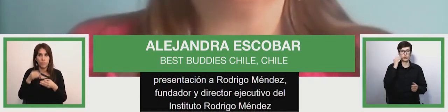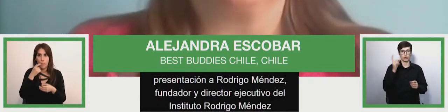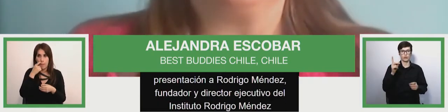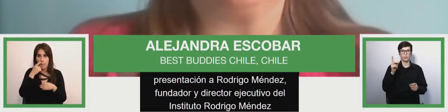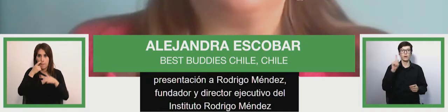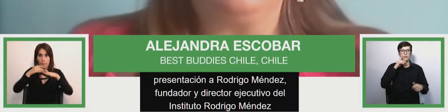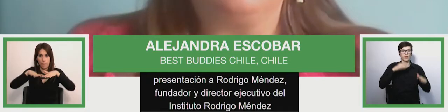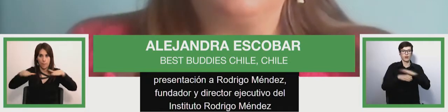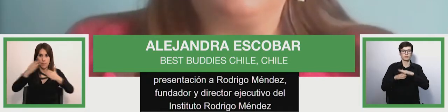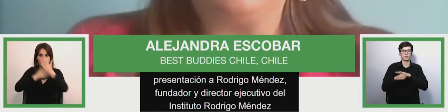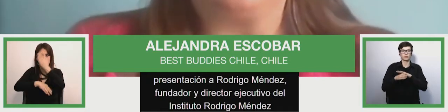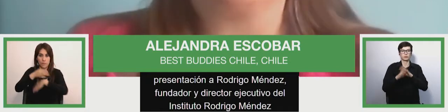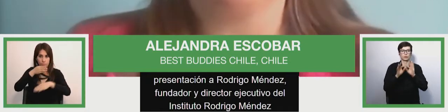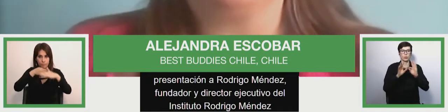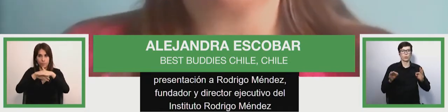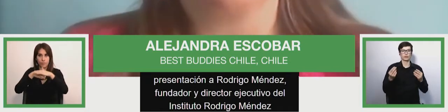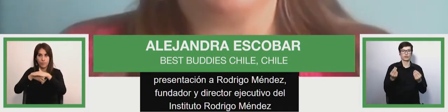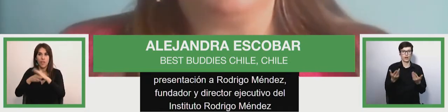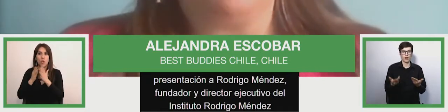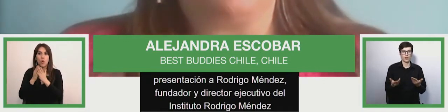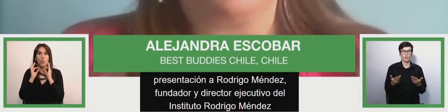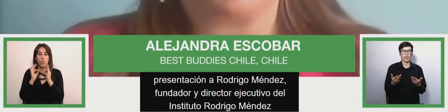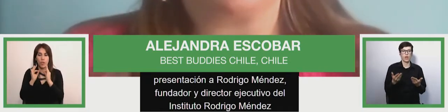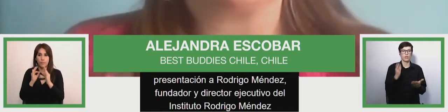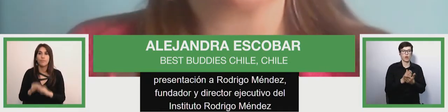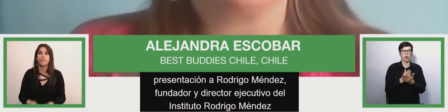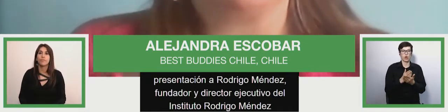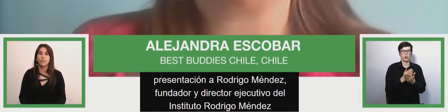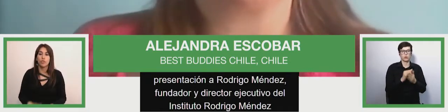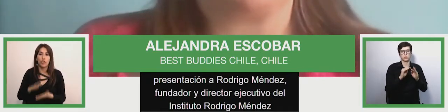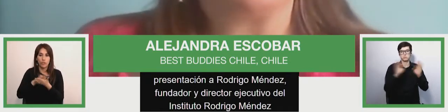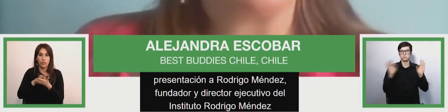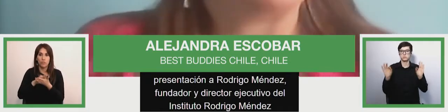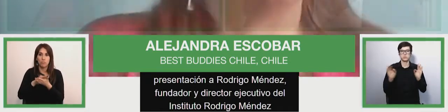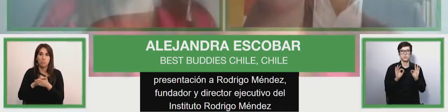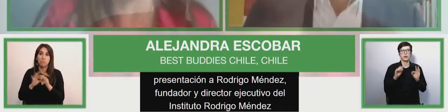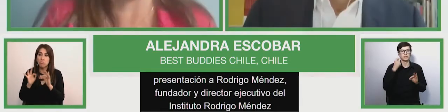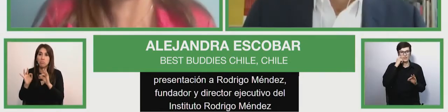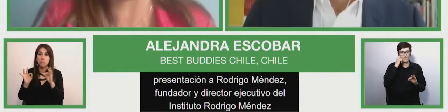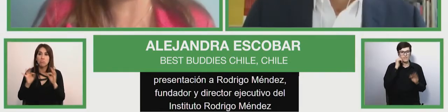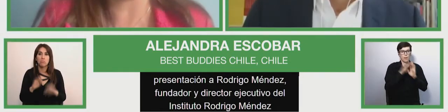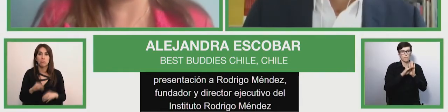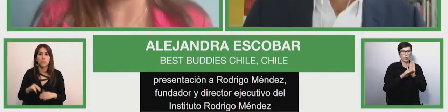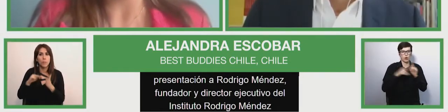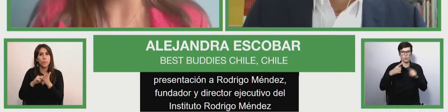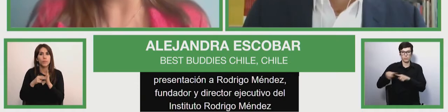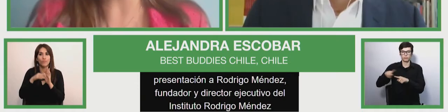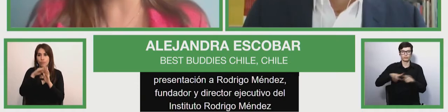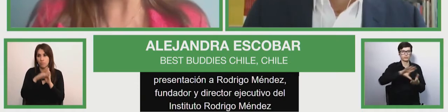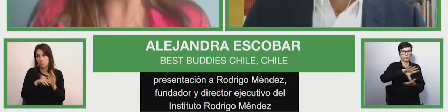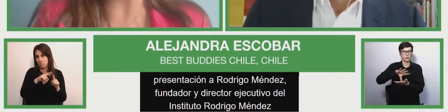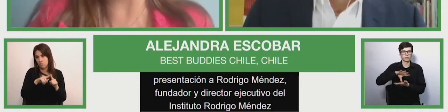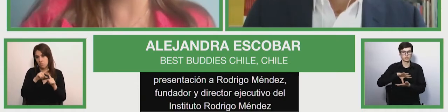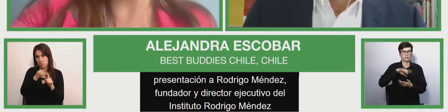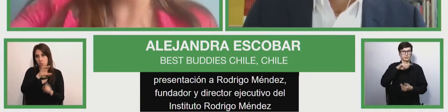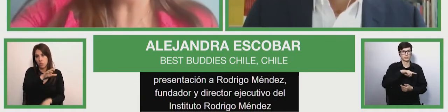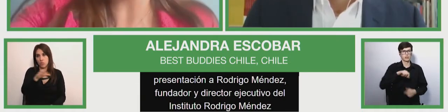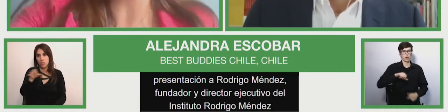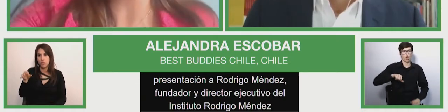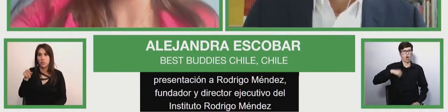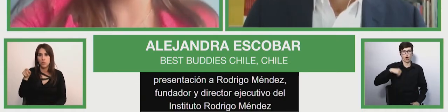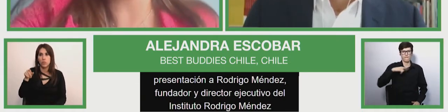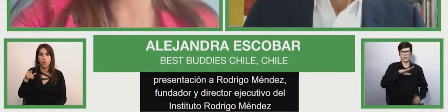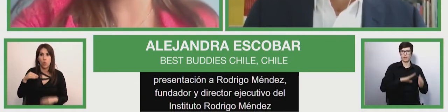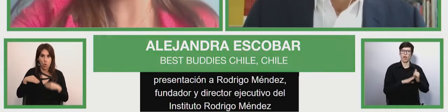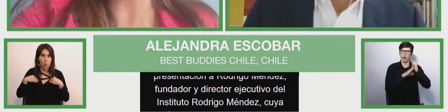educación de calidad en las escuelas regulares por lo que desarrolla programas en varios países es joven líder global